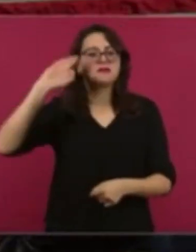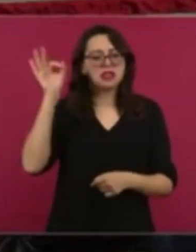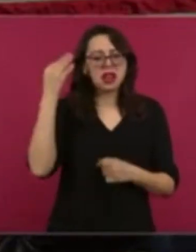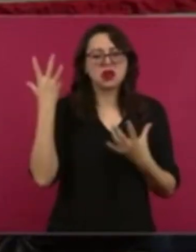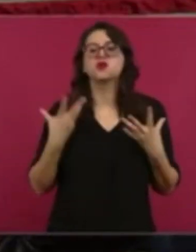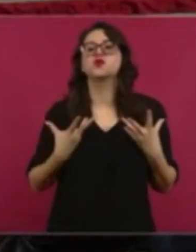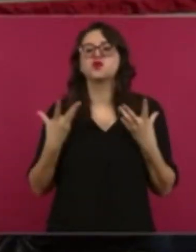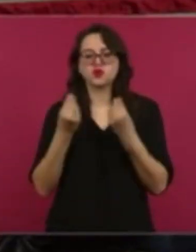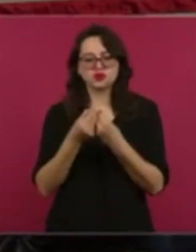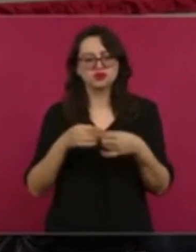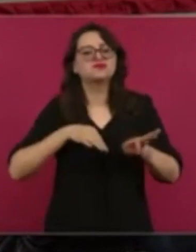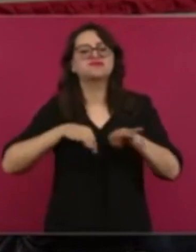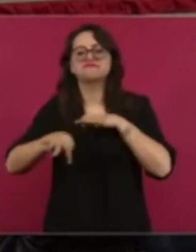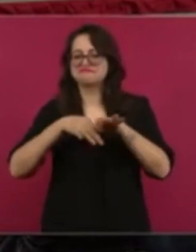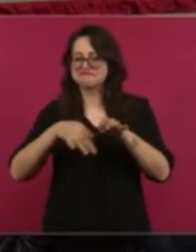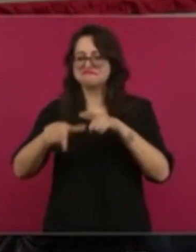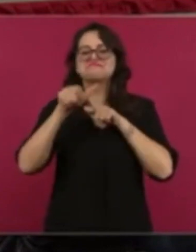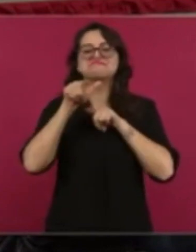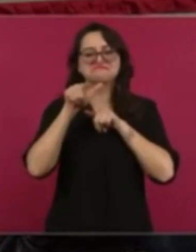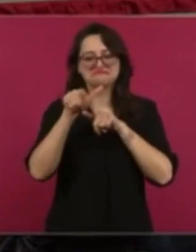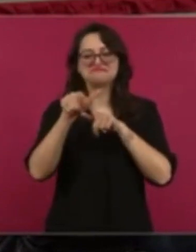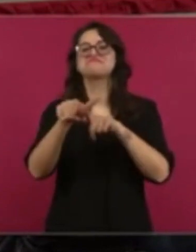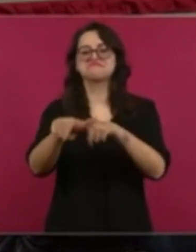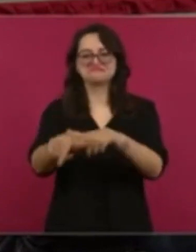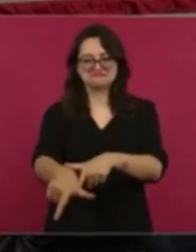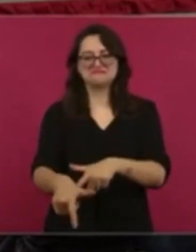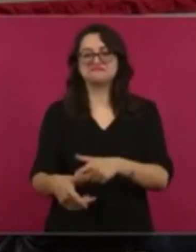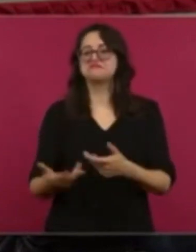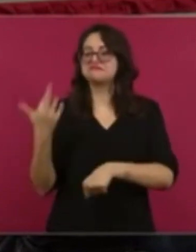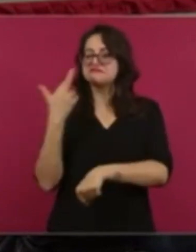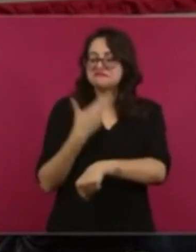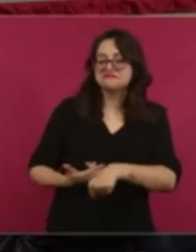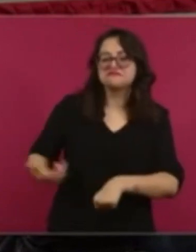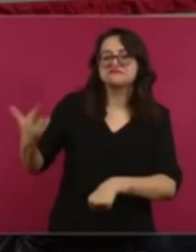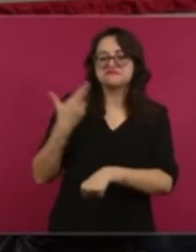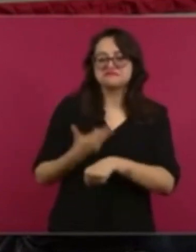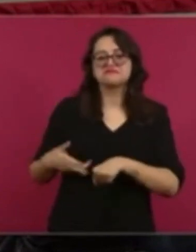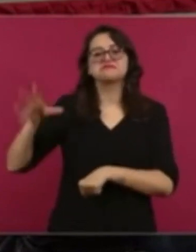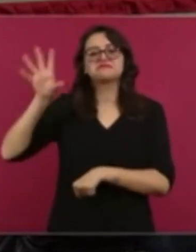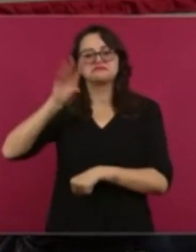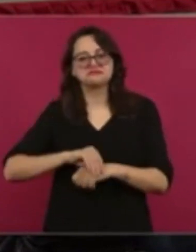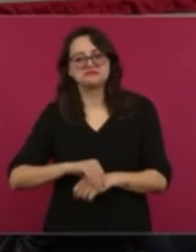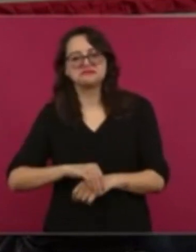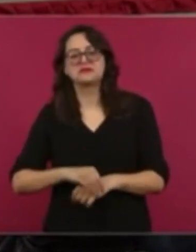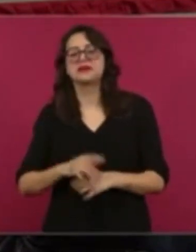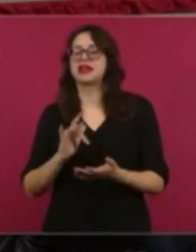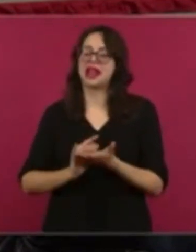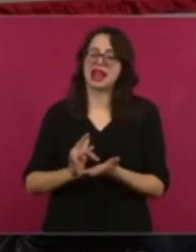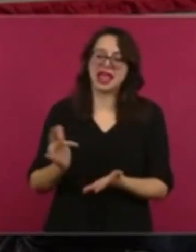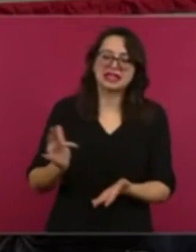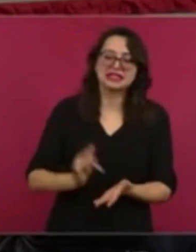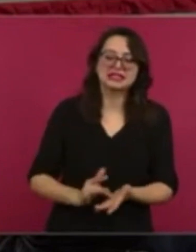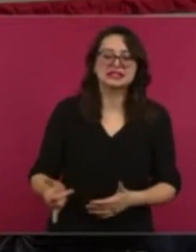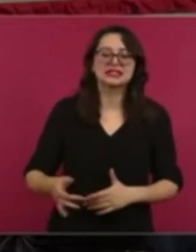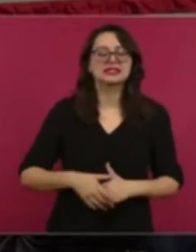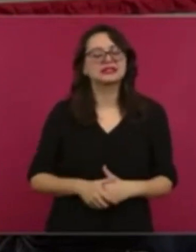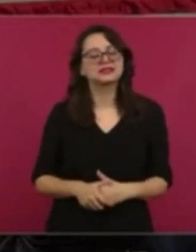mucho sus esfuerzos para habilitar los permisos y la infraestructura sostenible necesarios.